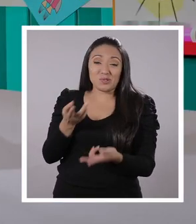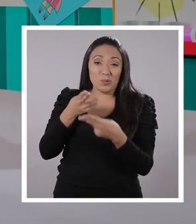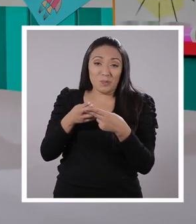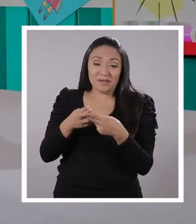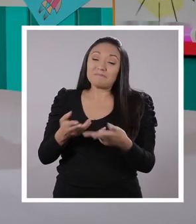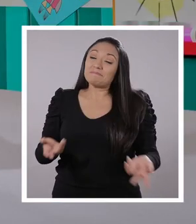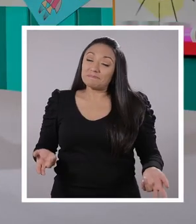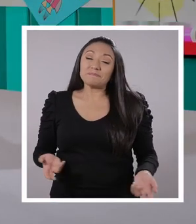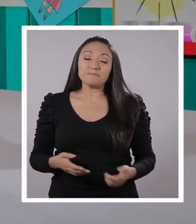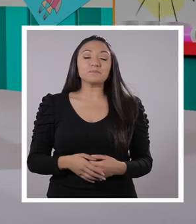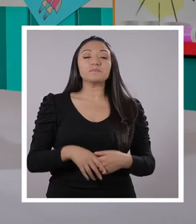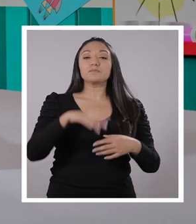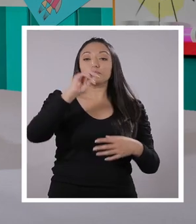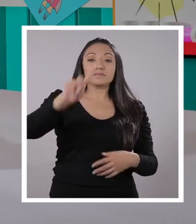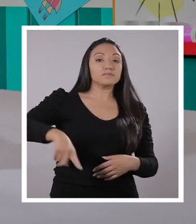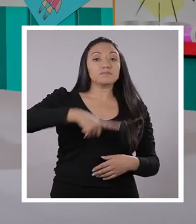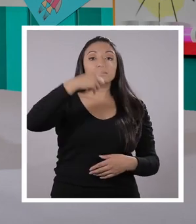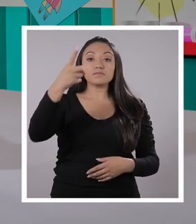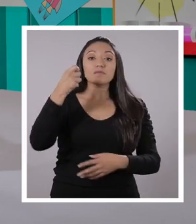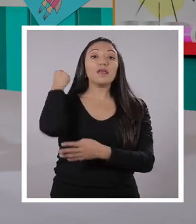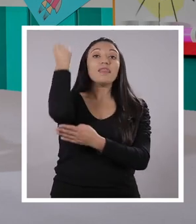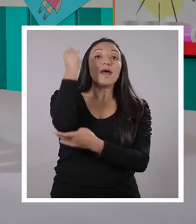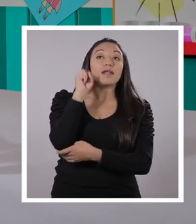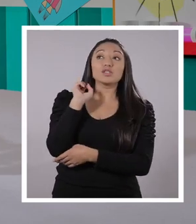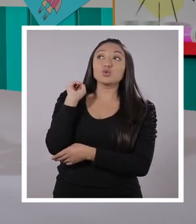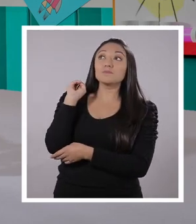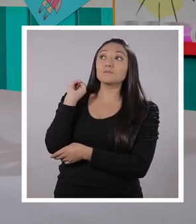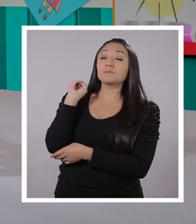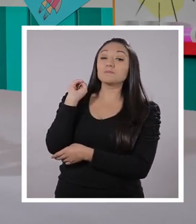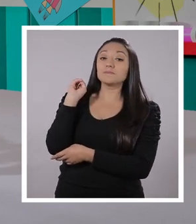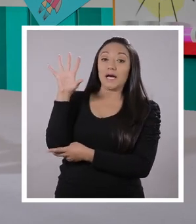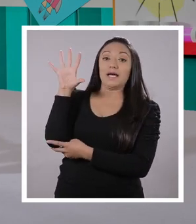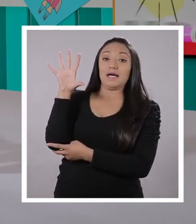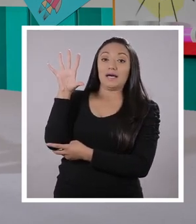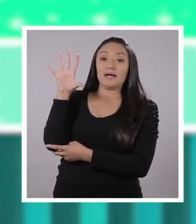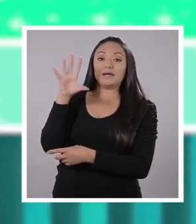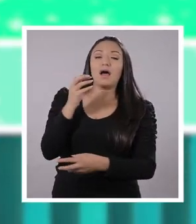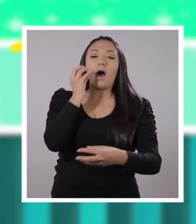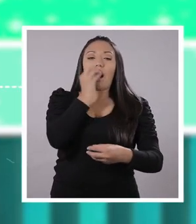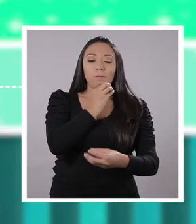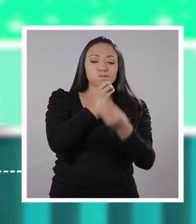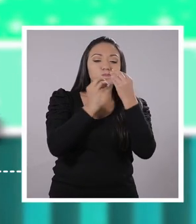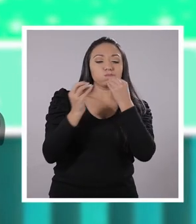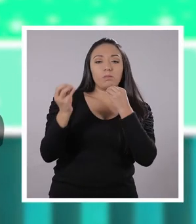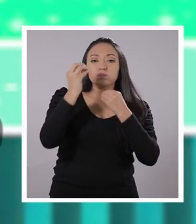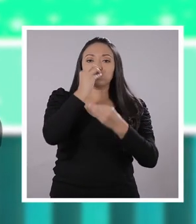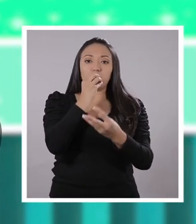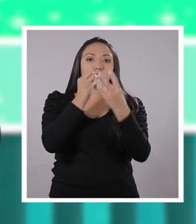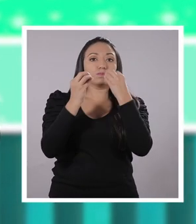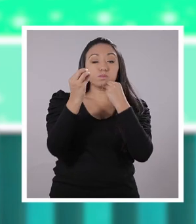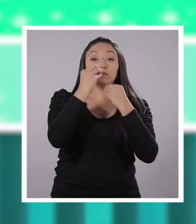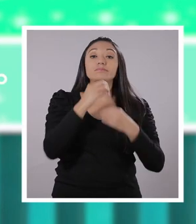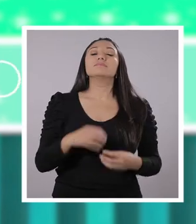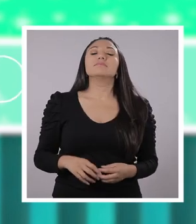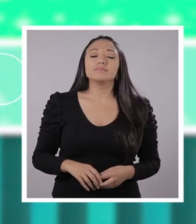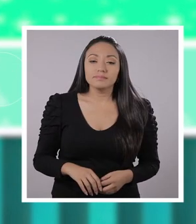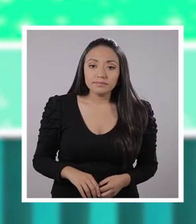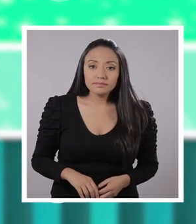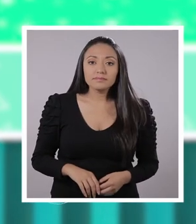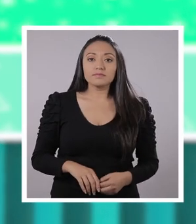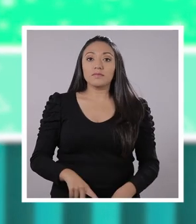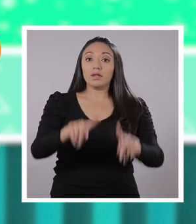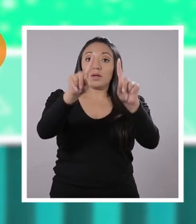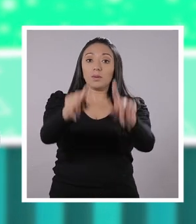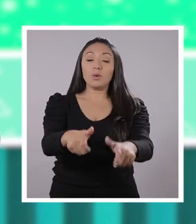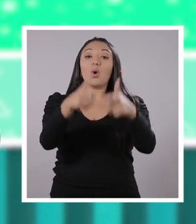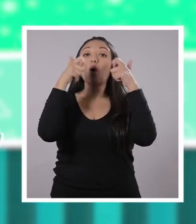derecho es el derecho a... La alimentación. ¡Guau! Pero a una buena